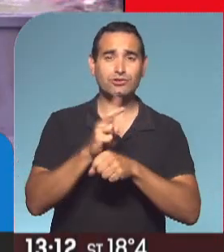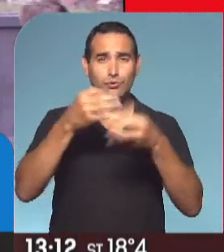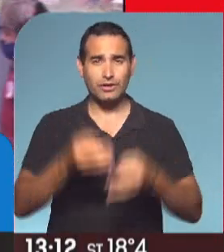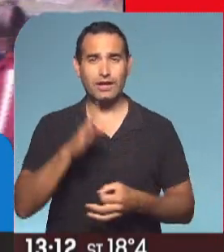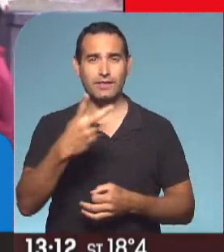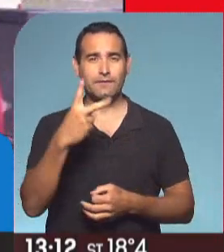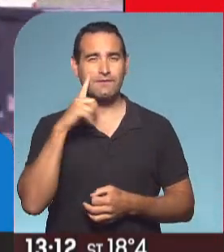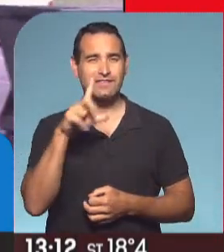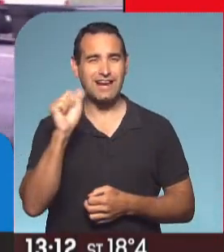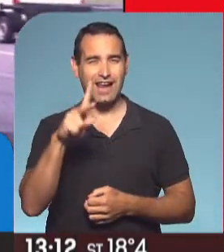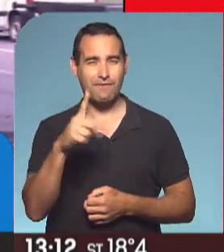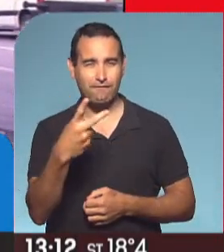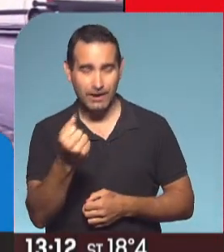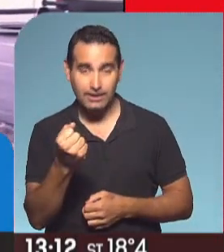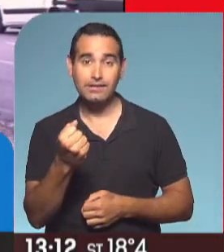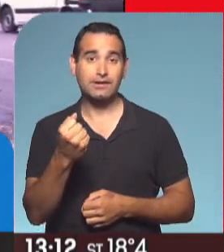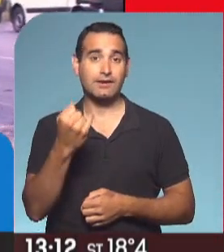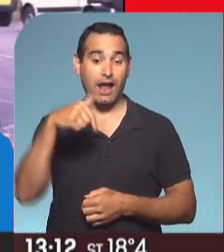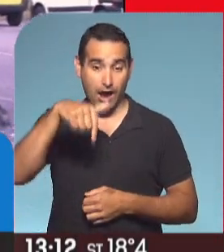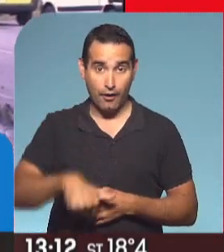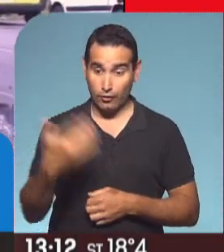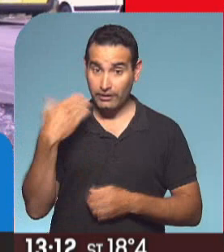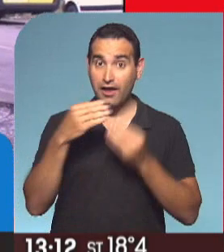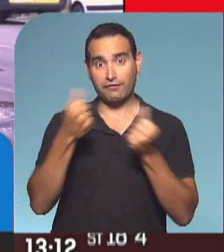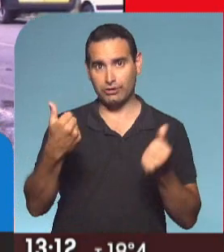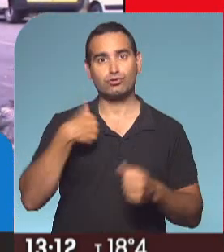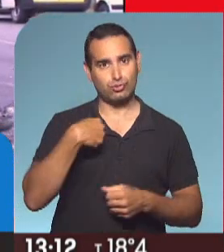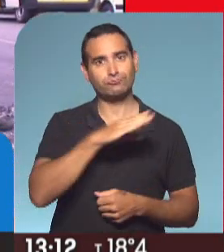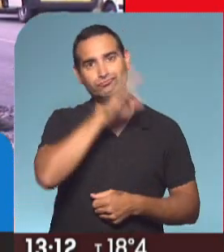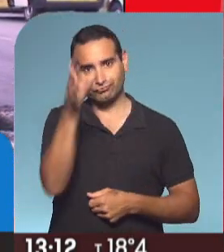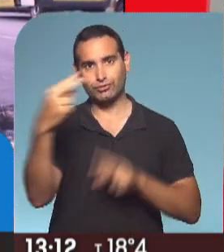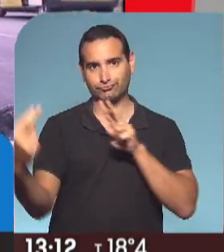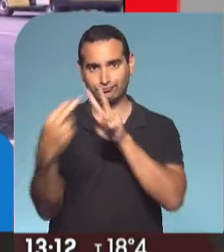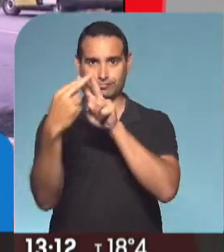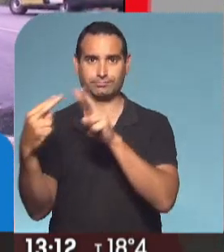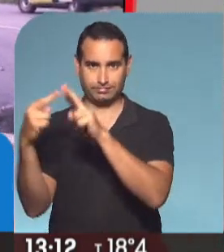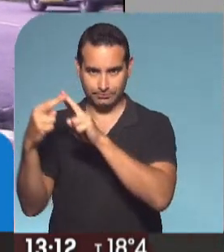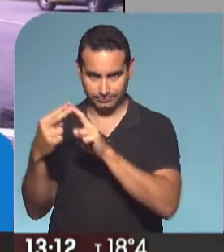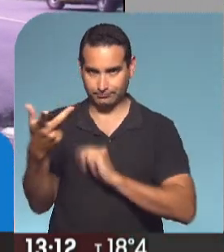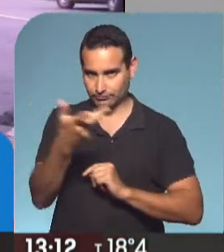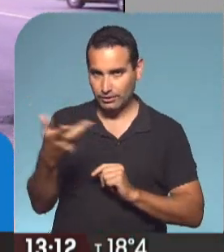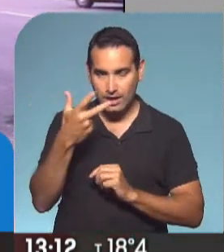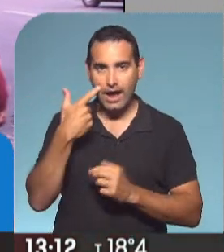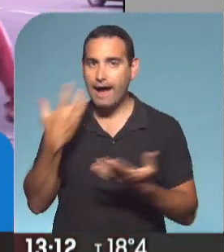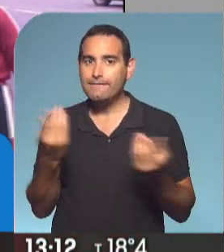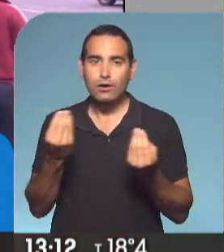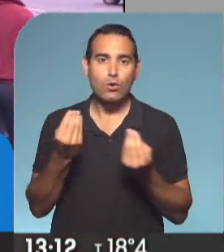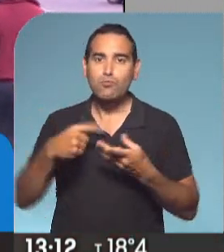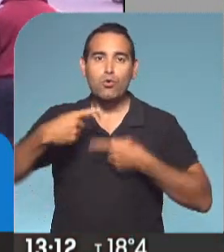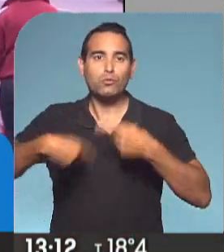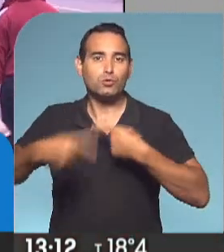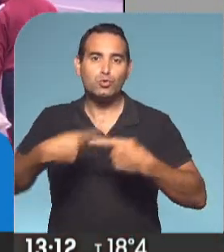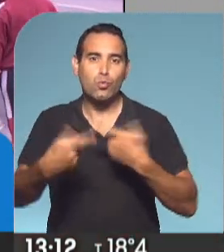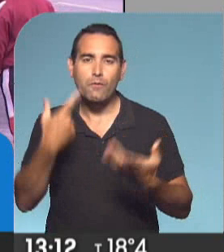Villalba, que ahora finalizada esta conferencia me voy a a juntar con ellos para ver todas las